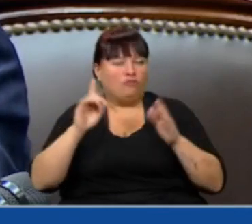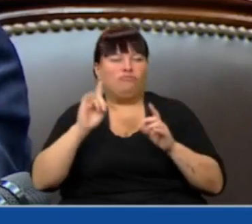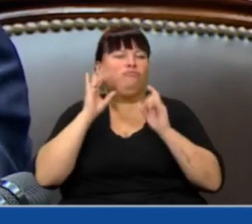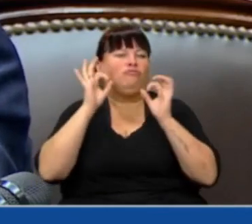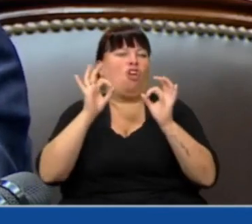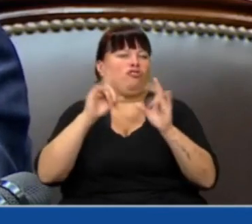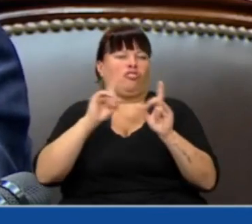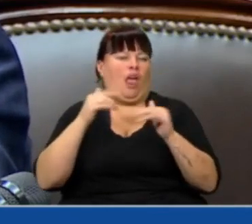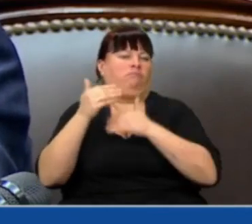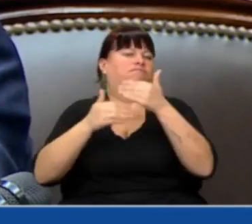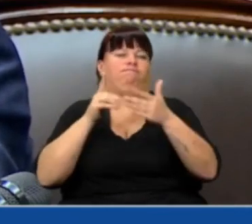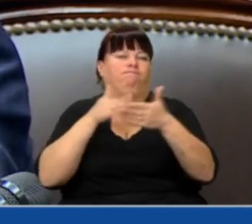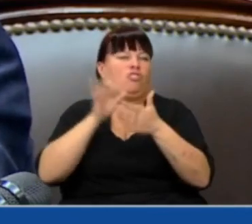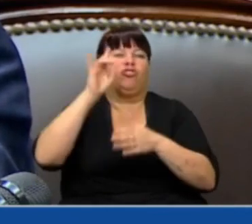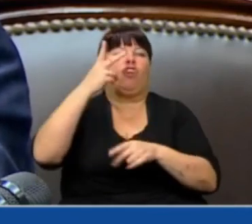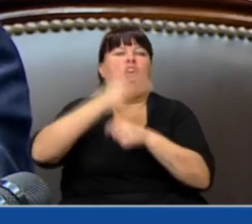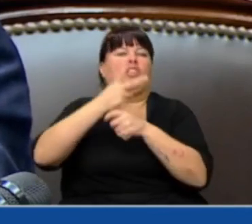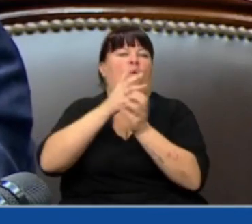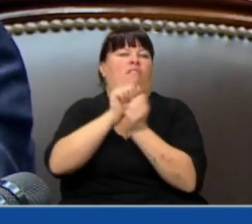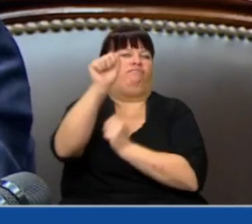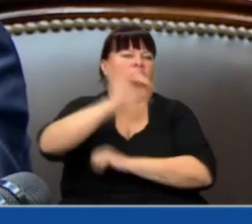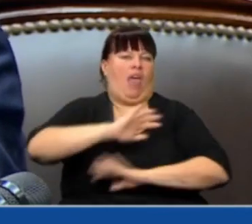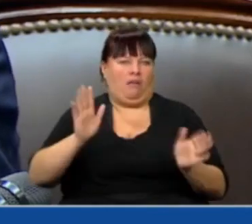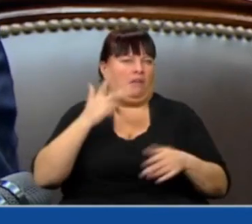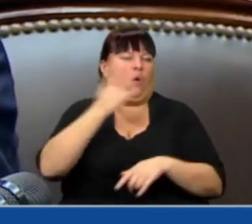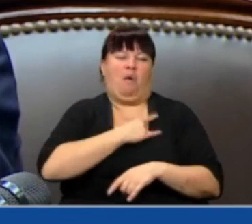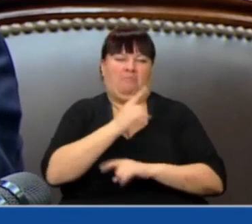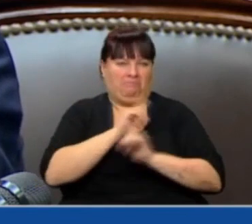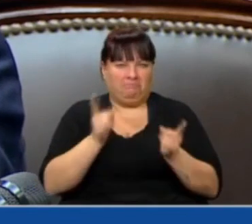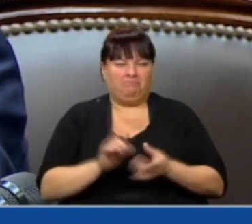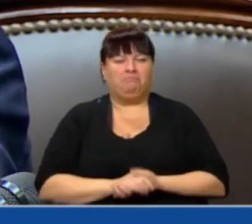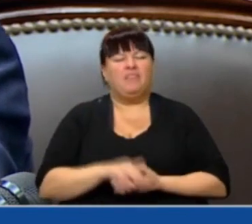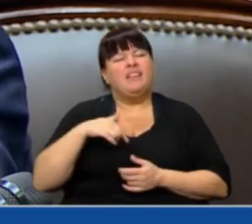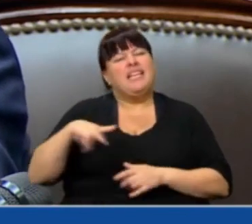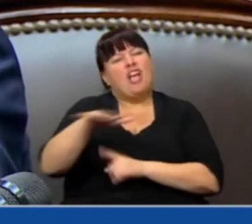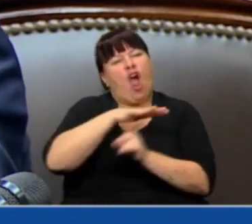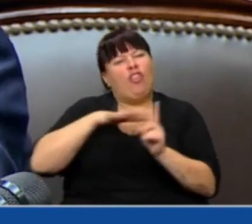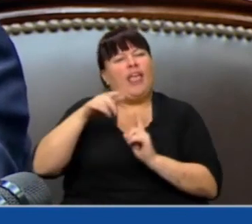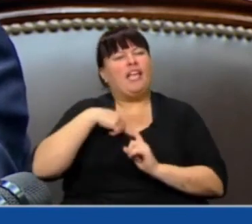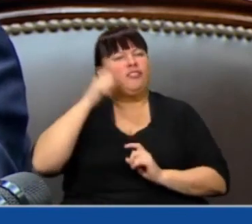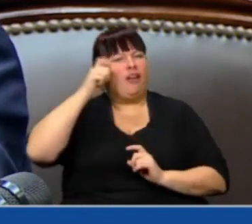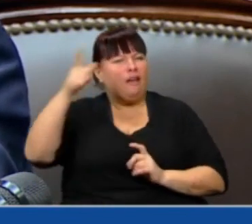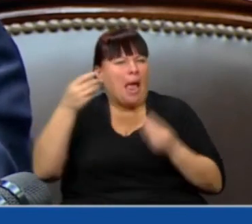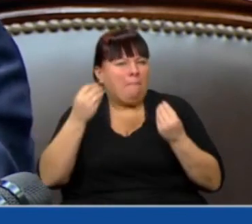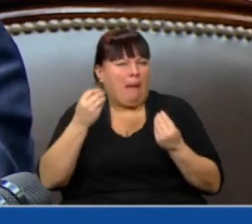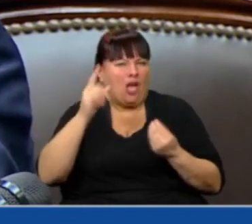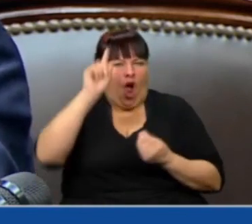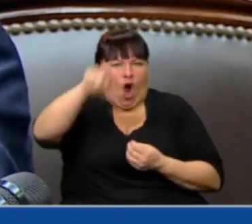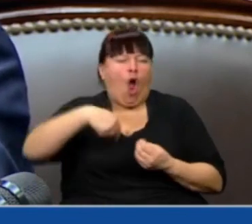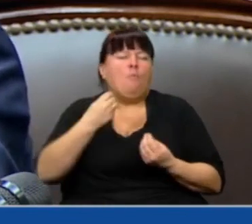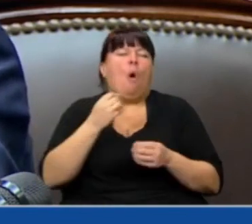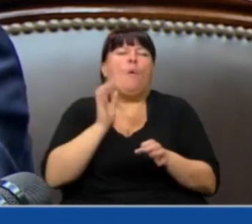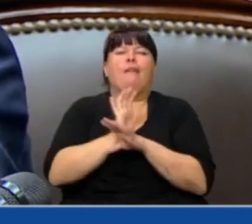logró avanzar más allá del secundario. En este contexto me pregunto, ¿qué está pasando que se genere este